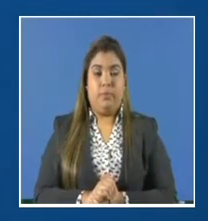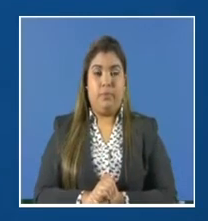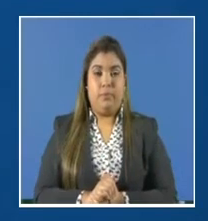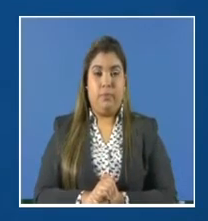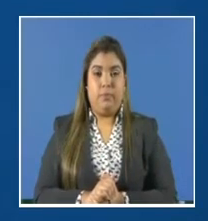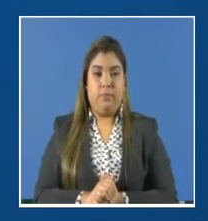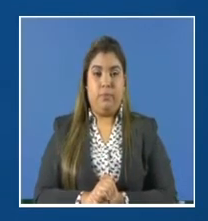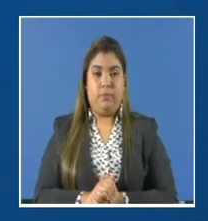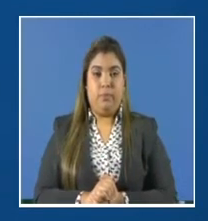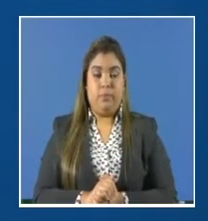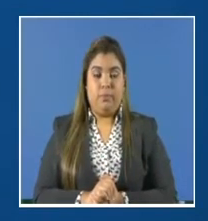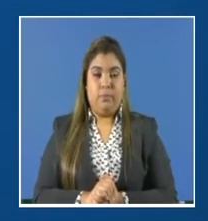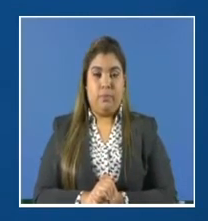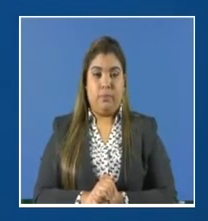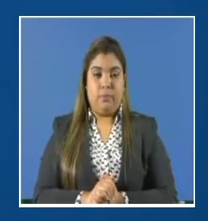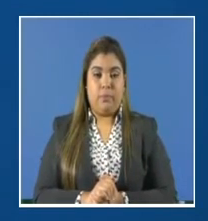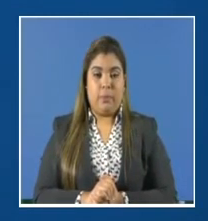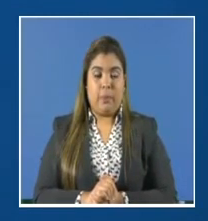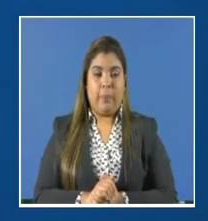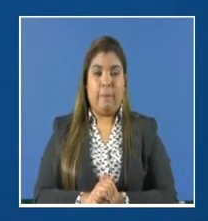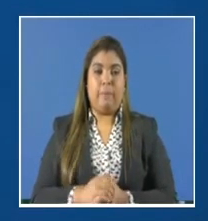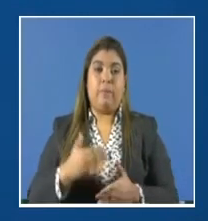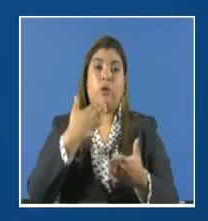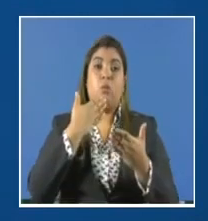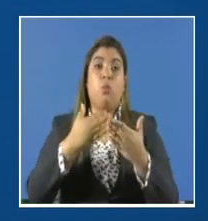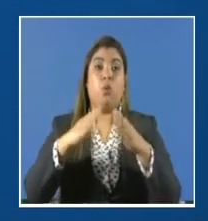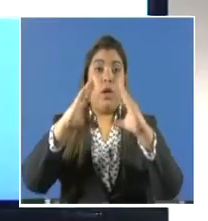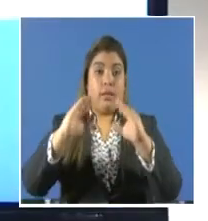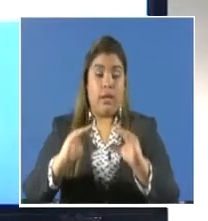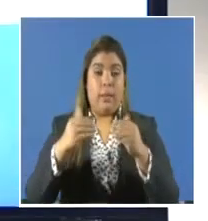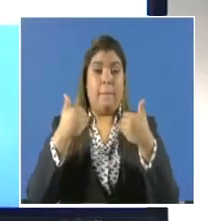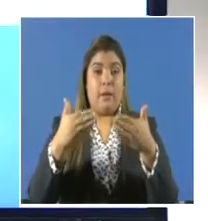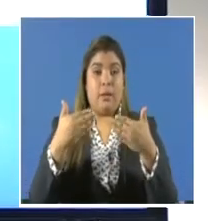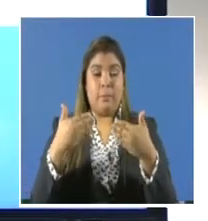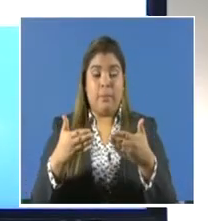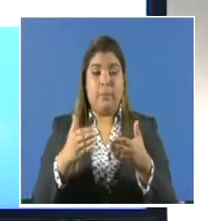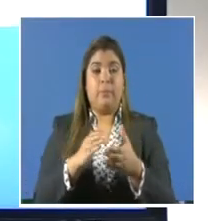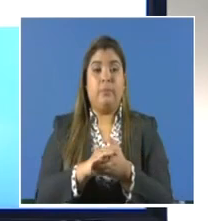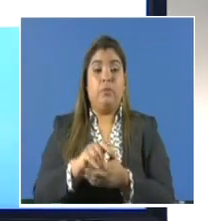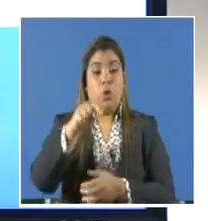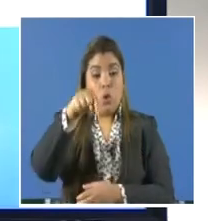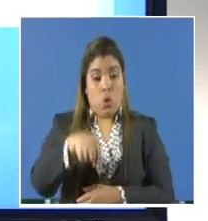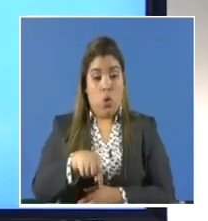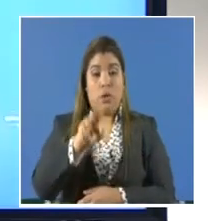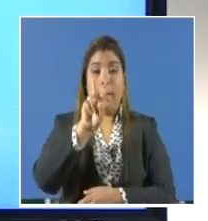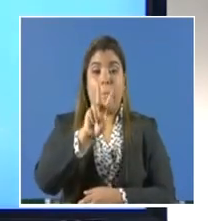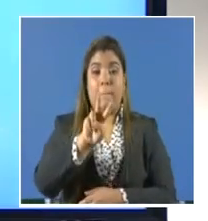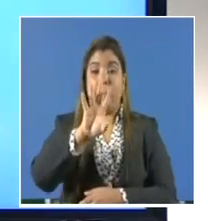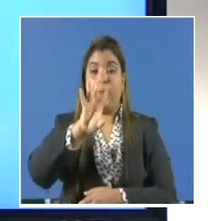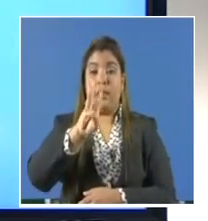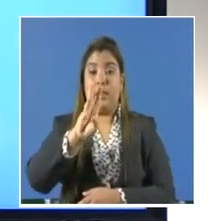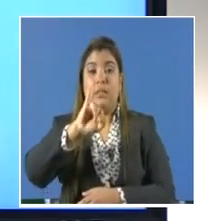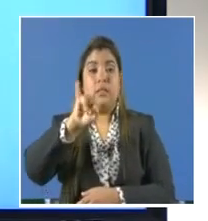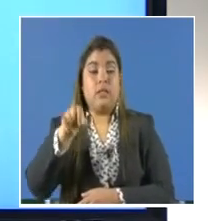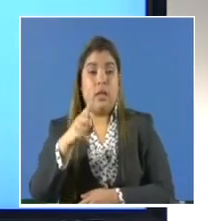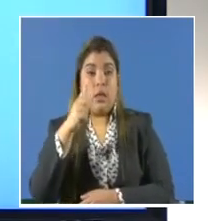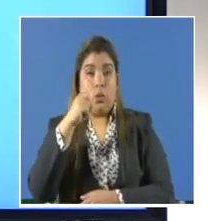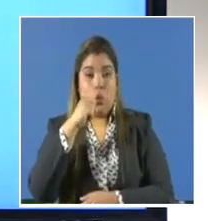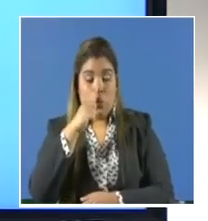hoy viernes. Buenas tardes, doctora. Buenas tardes, equipo Panamá. Hoy, 26 de junio,